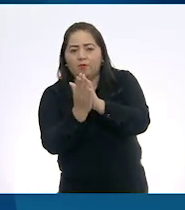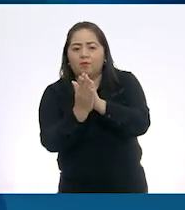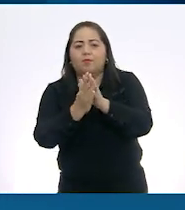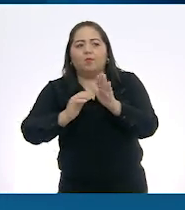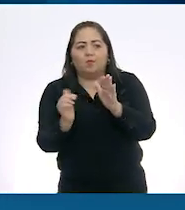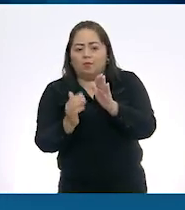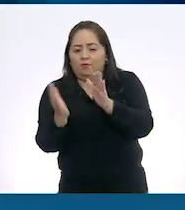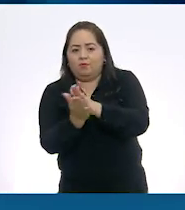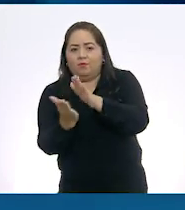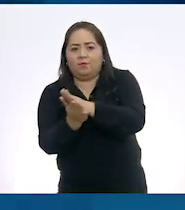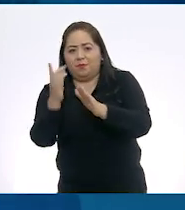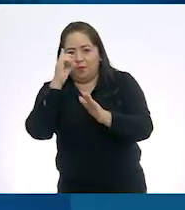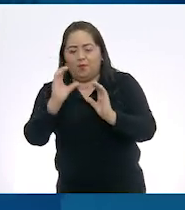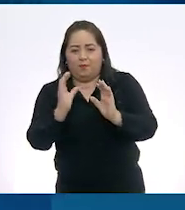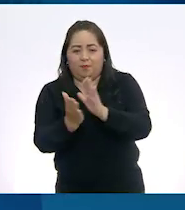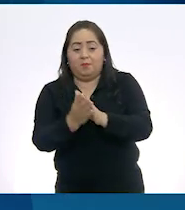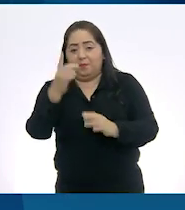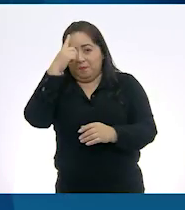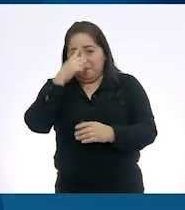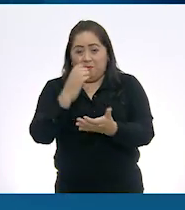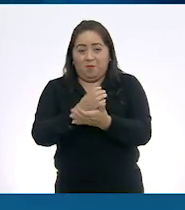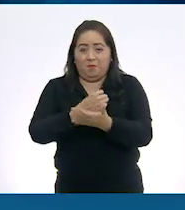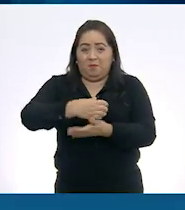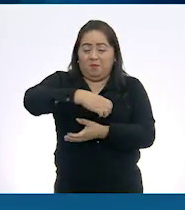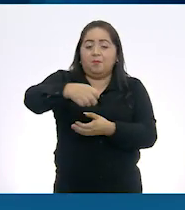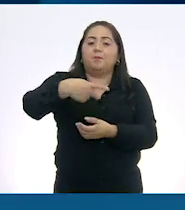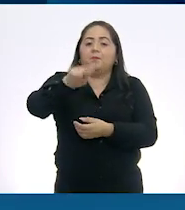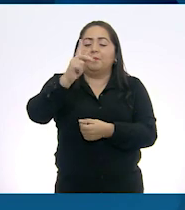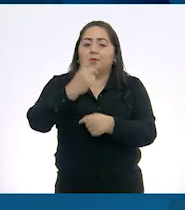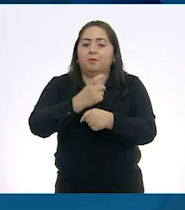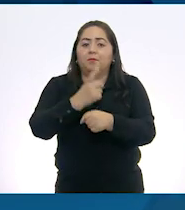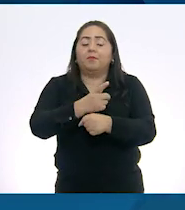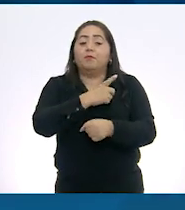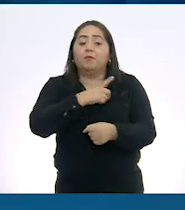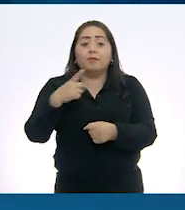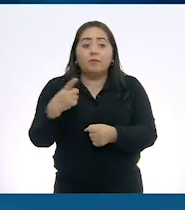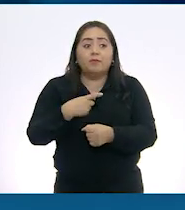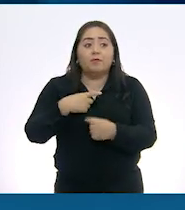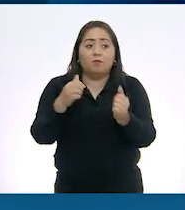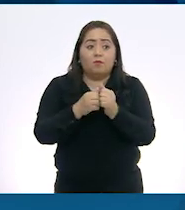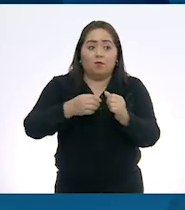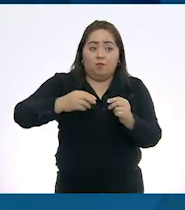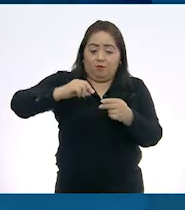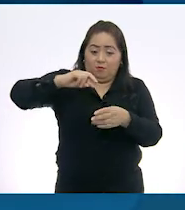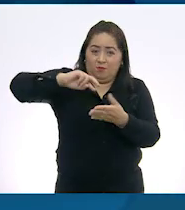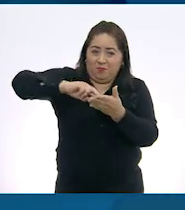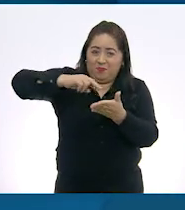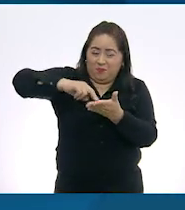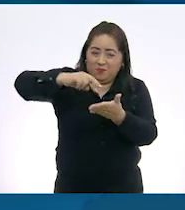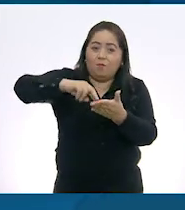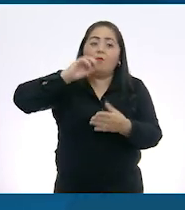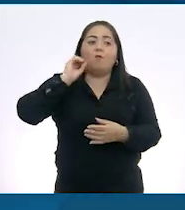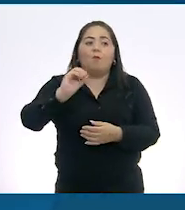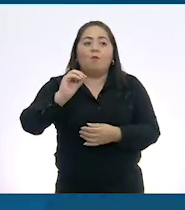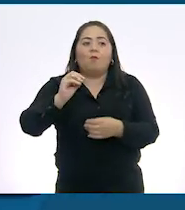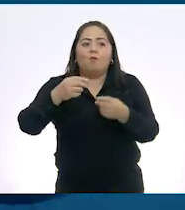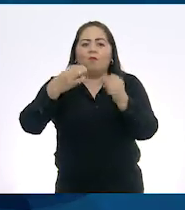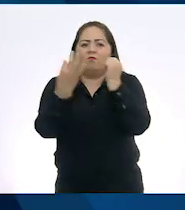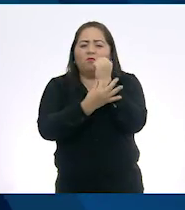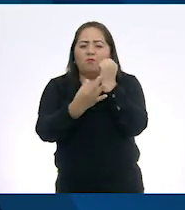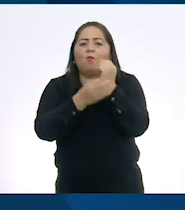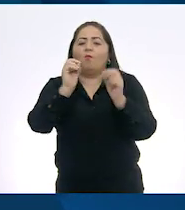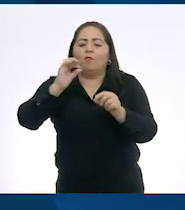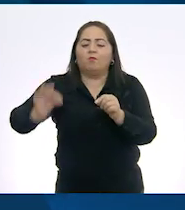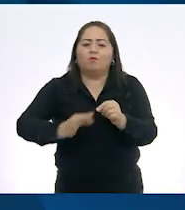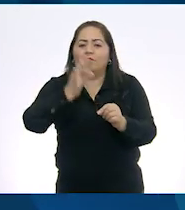guarda y contraportada. Para el encuadernado, primero hay que decidir si se hará con tornillos y tuercas, postes de aluminio o se